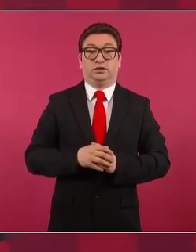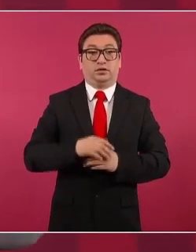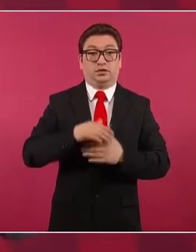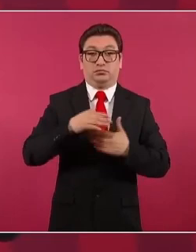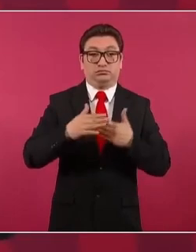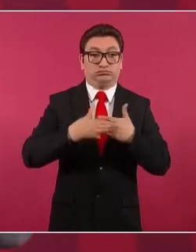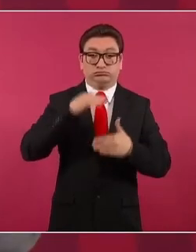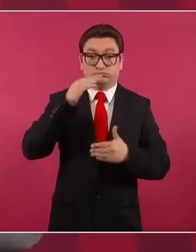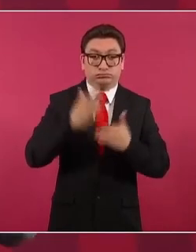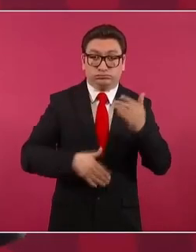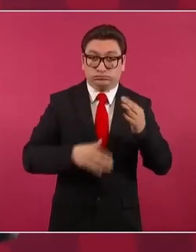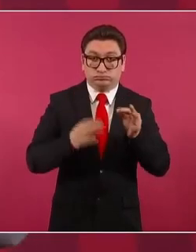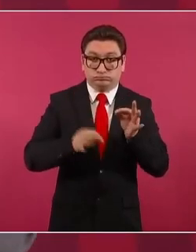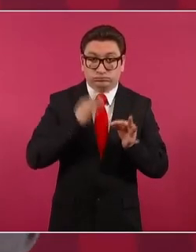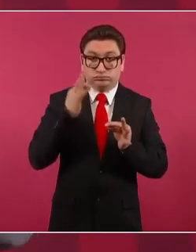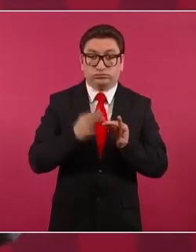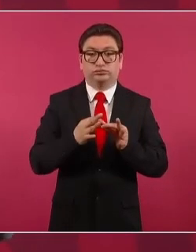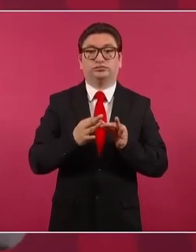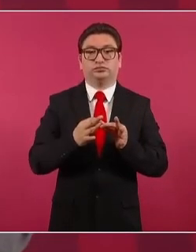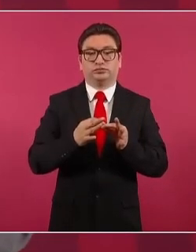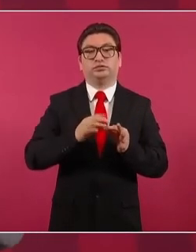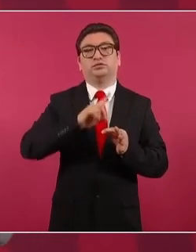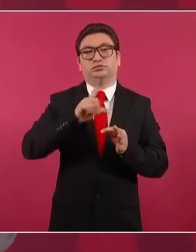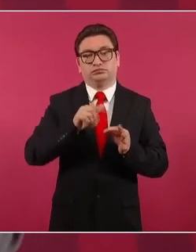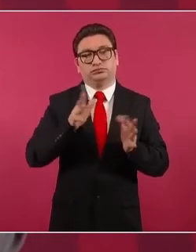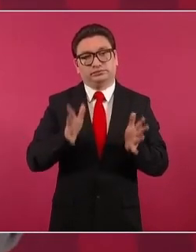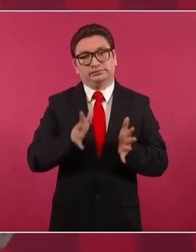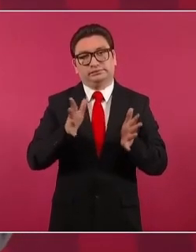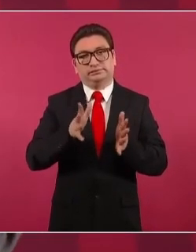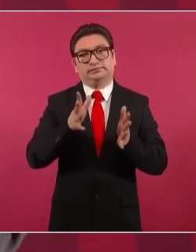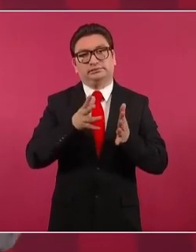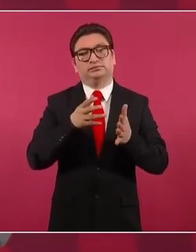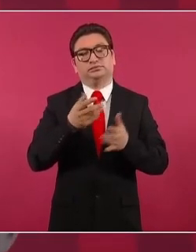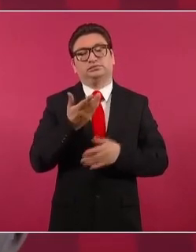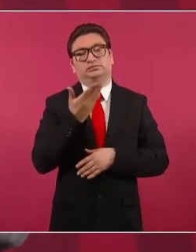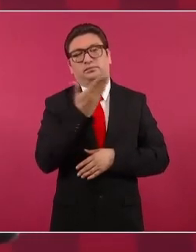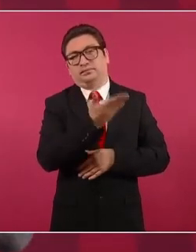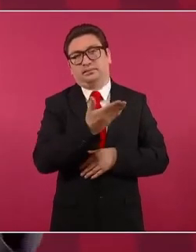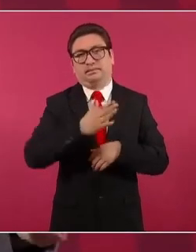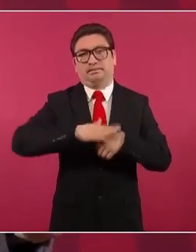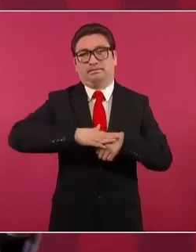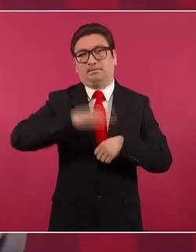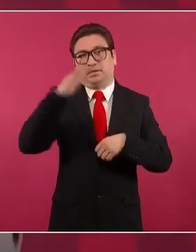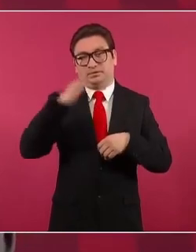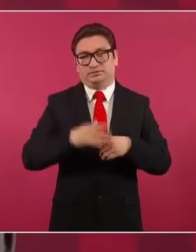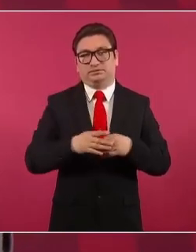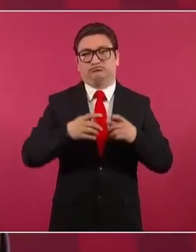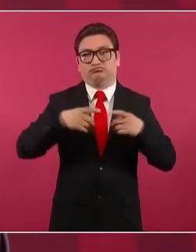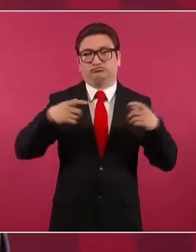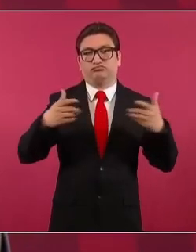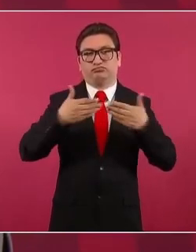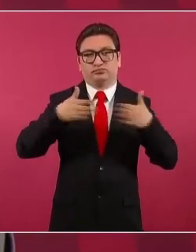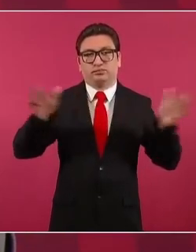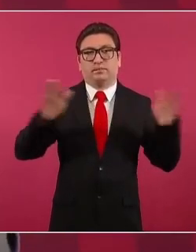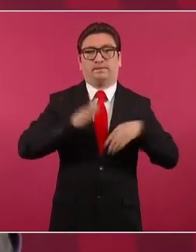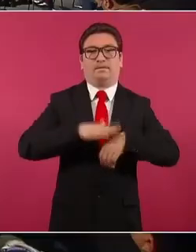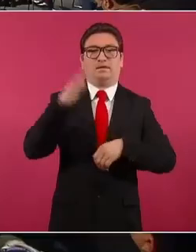vamos a ir solicitando que se entreguen más, porque